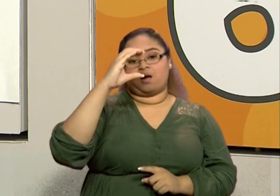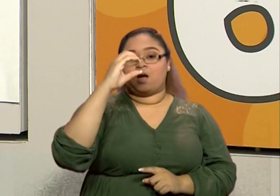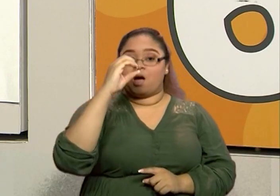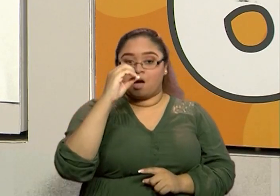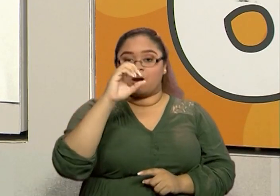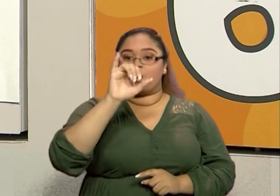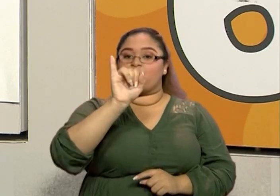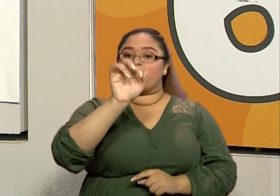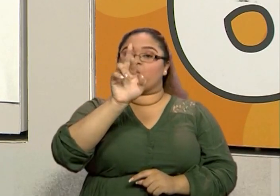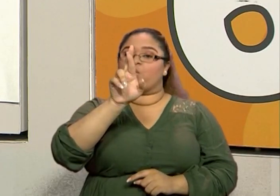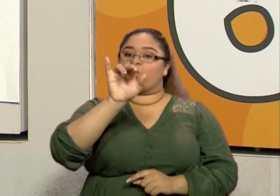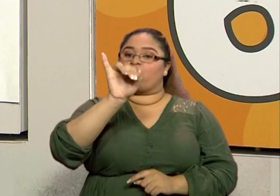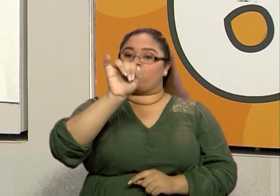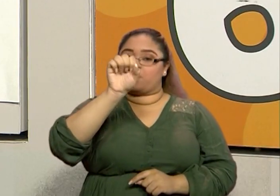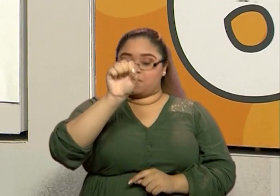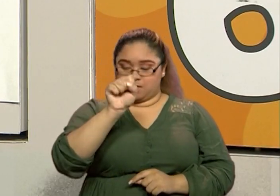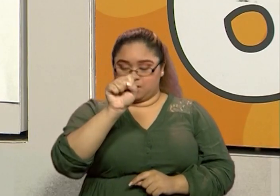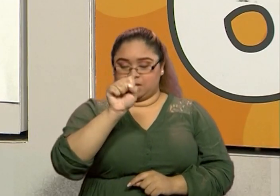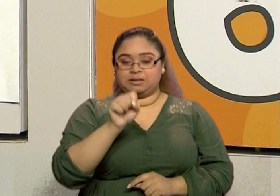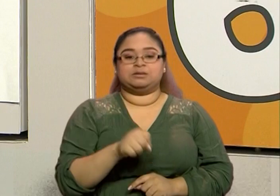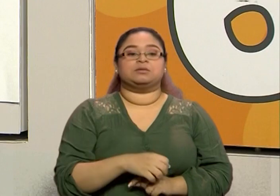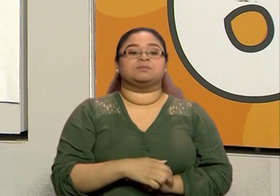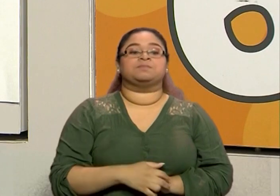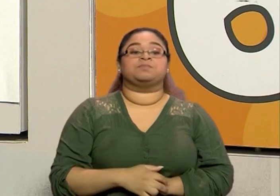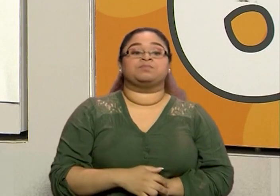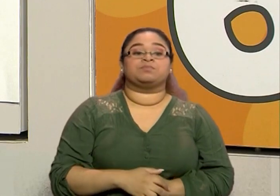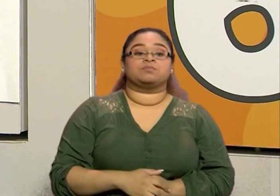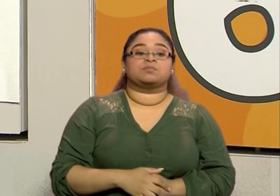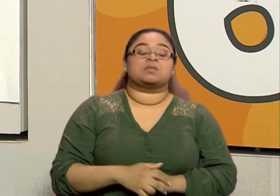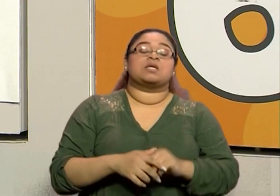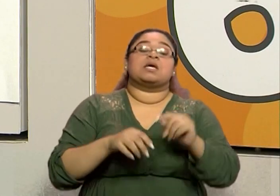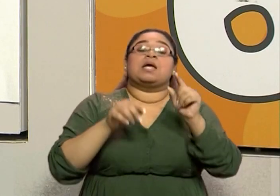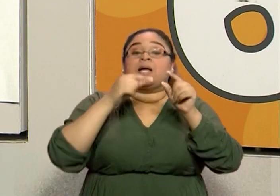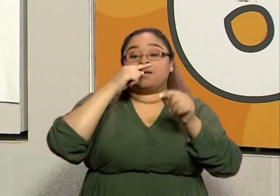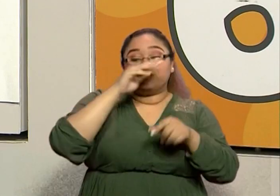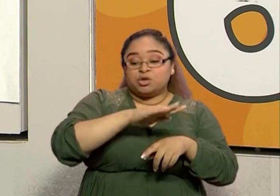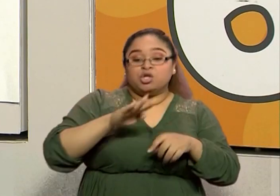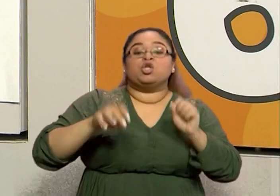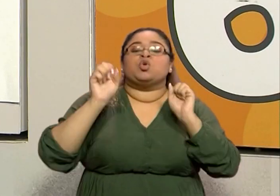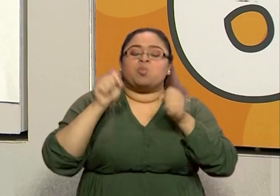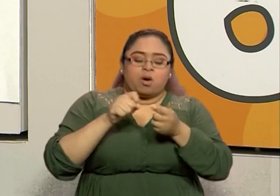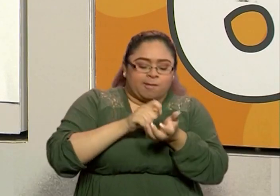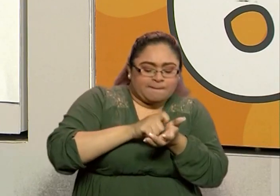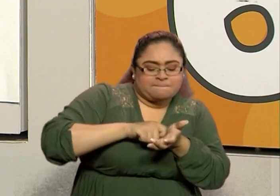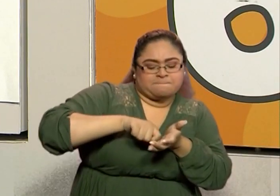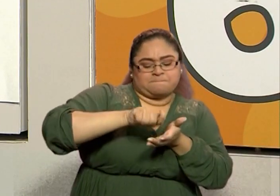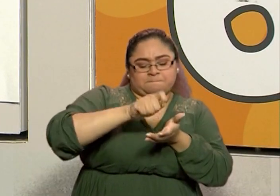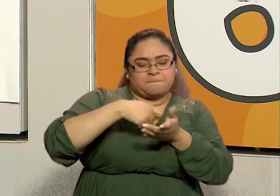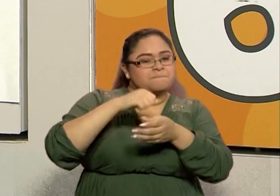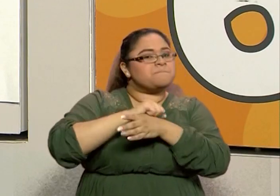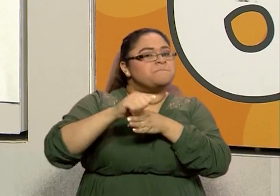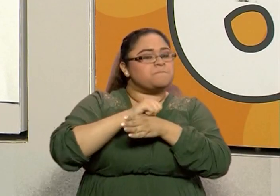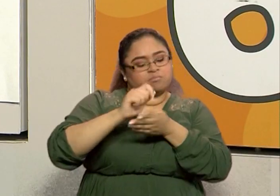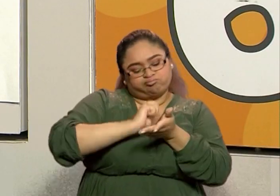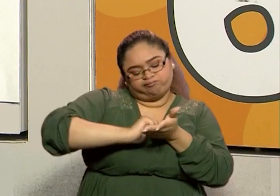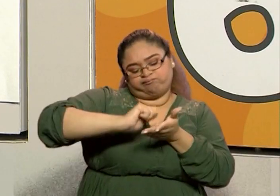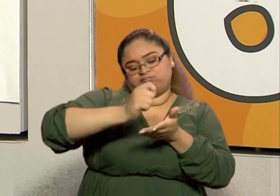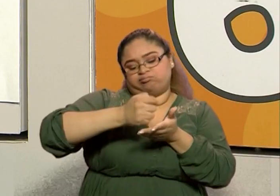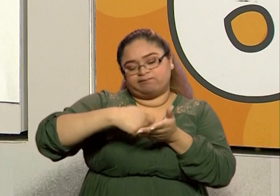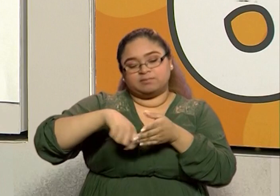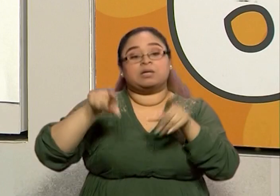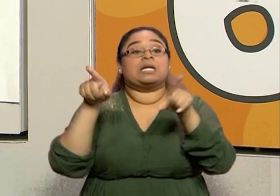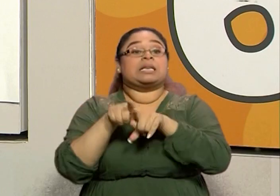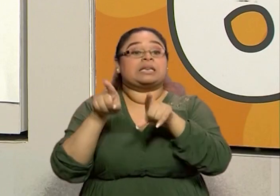el niño puede remarcarlo y poder siguiendo la escritura de este fenómeno. Al igual que